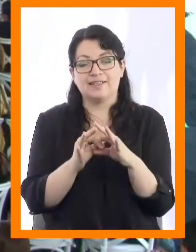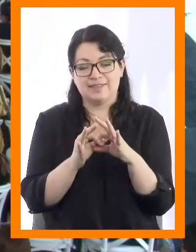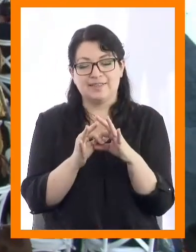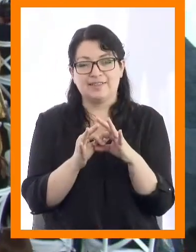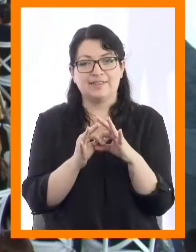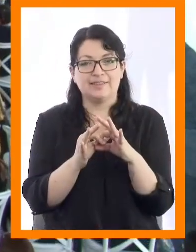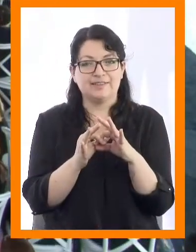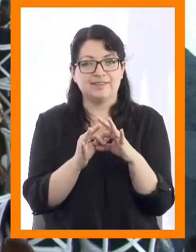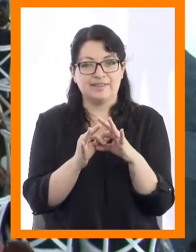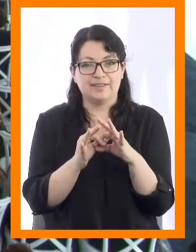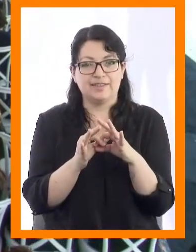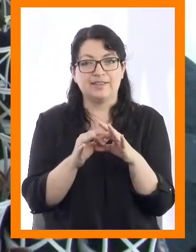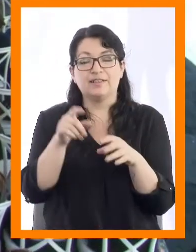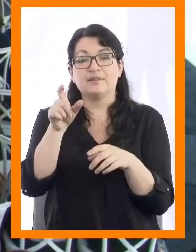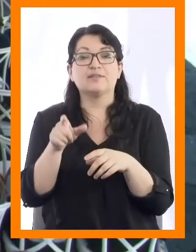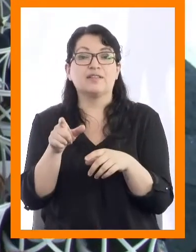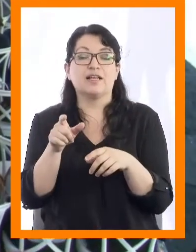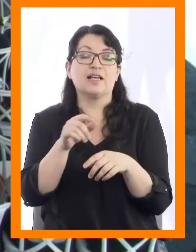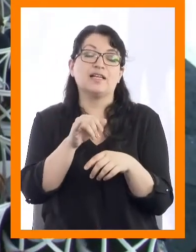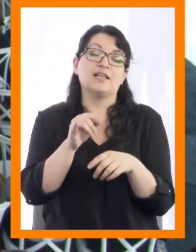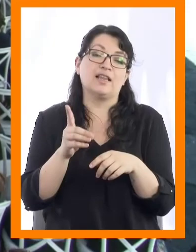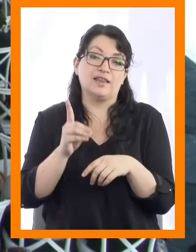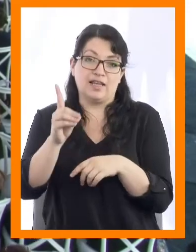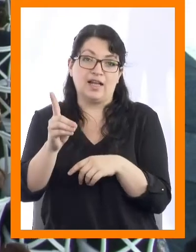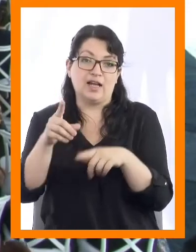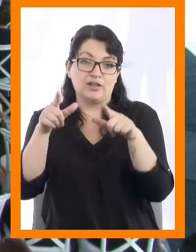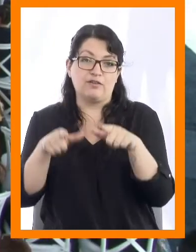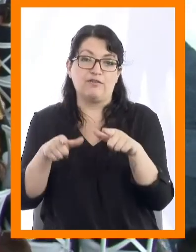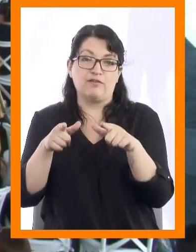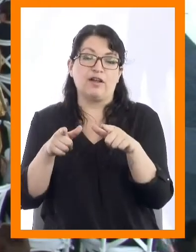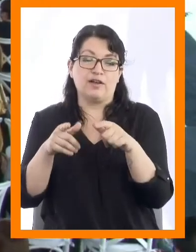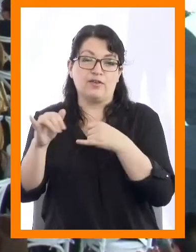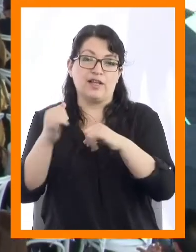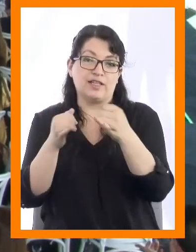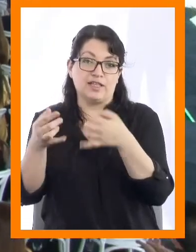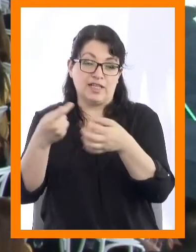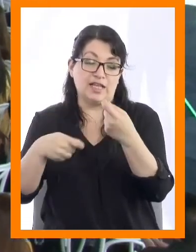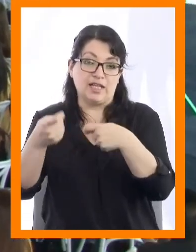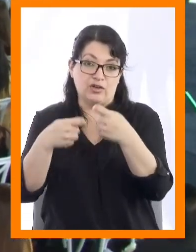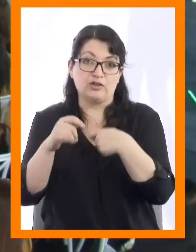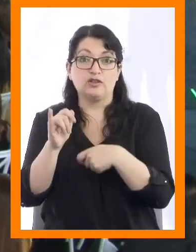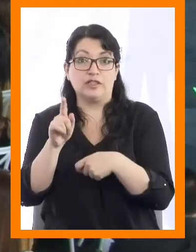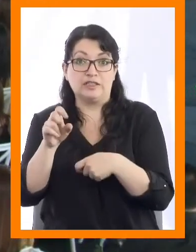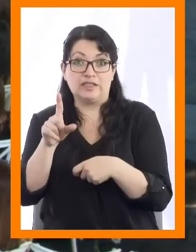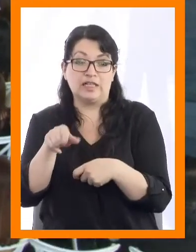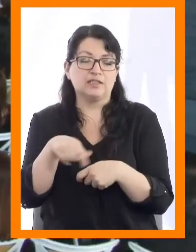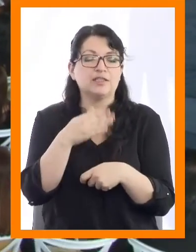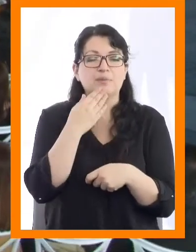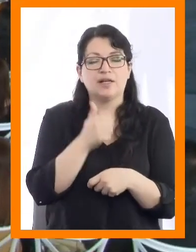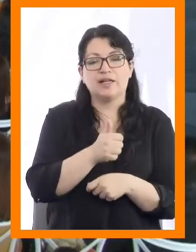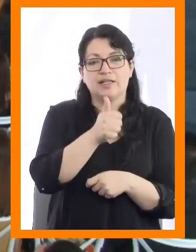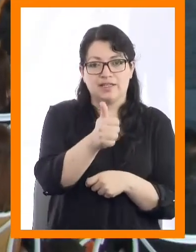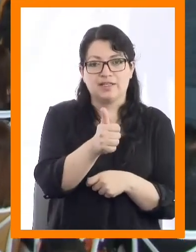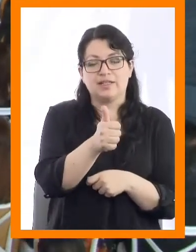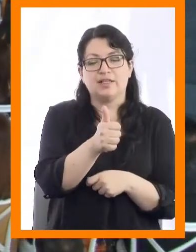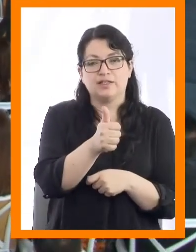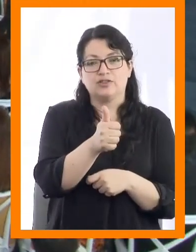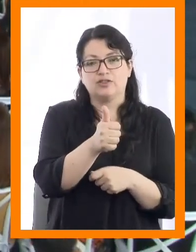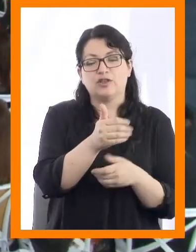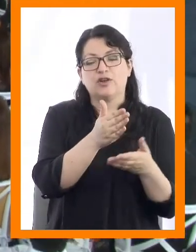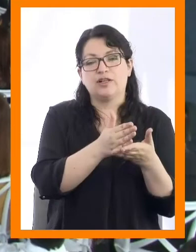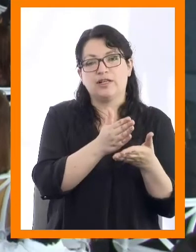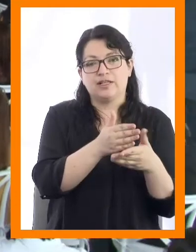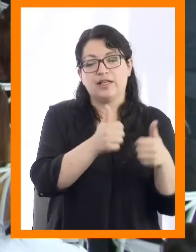Agradecemos al señor Gonzalo Islas, tecano de la Facultad de Ingeniería y Negocios, y a la señora Carola Parra, directora de carrera de